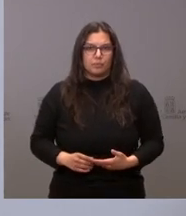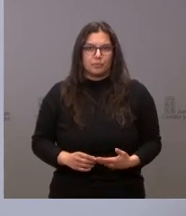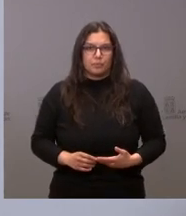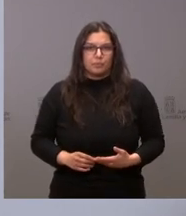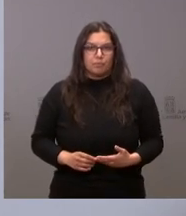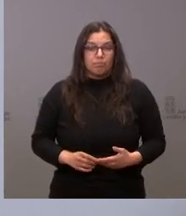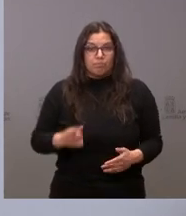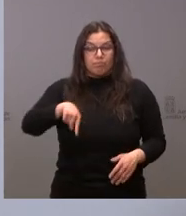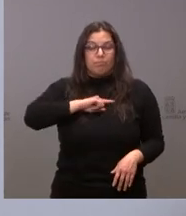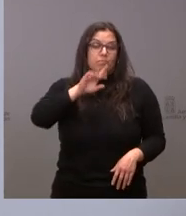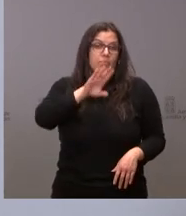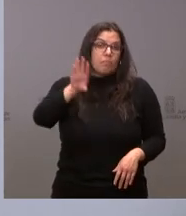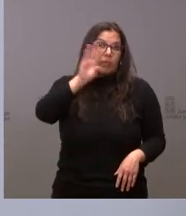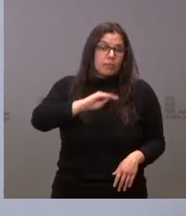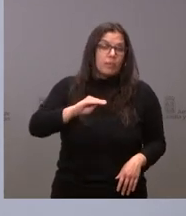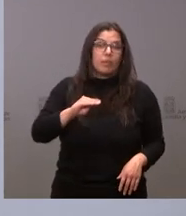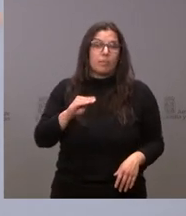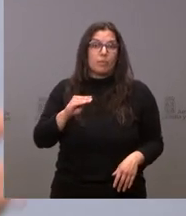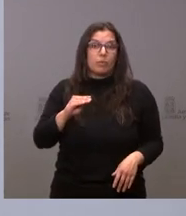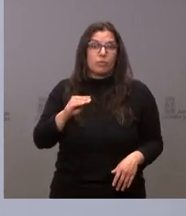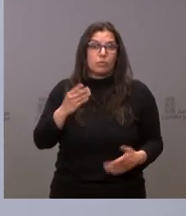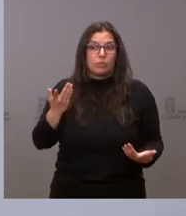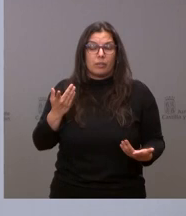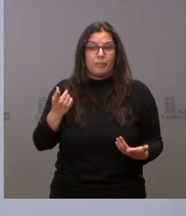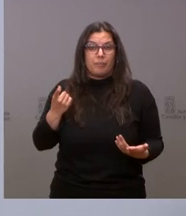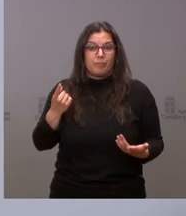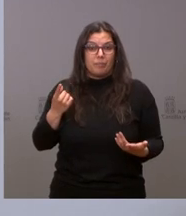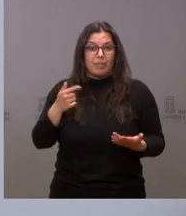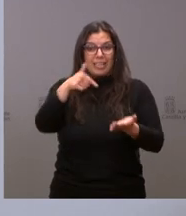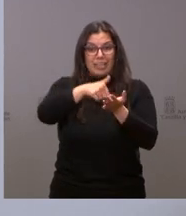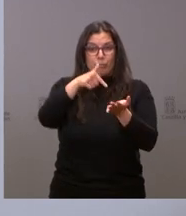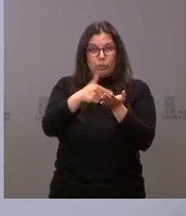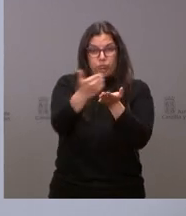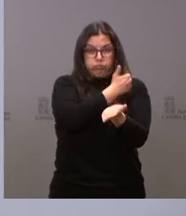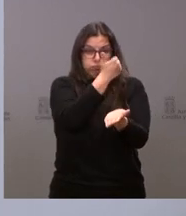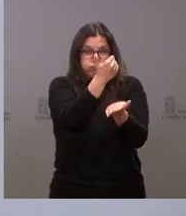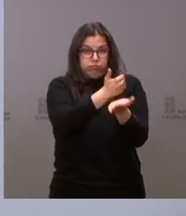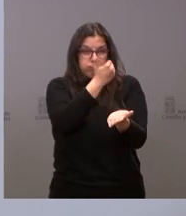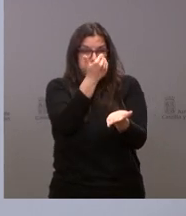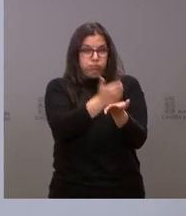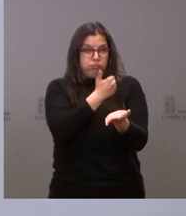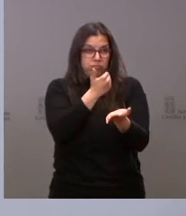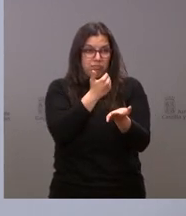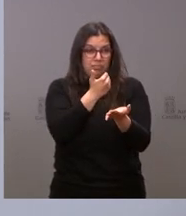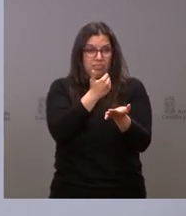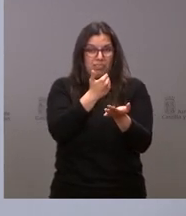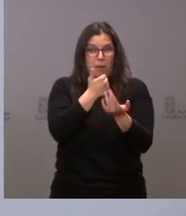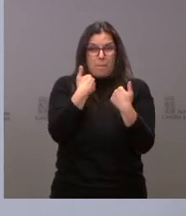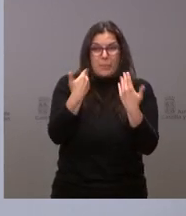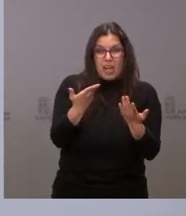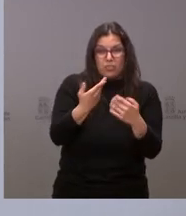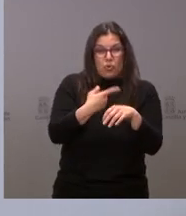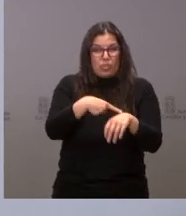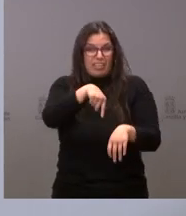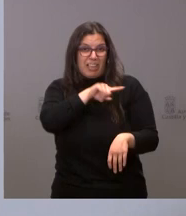Entendemos que no es presentable recaudar más ni recaudar de más mientras las